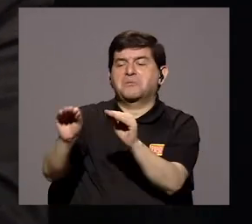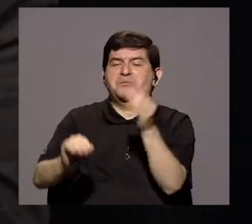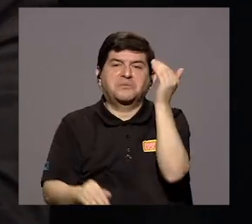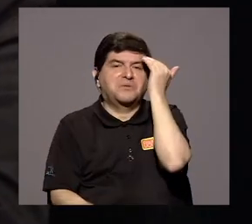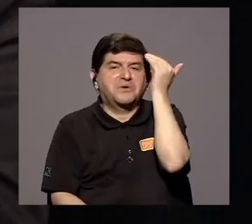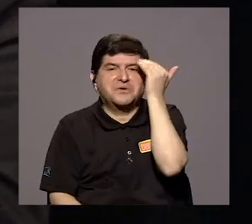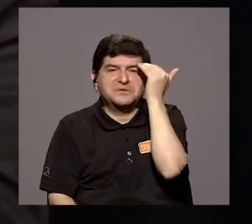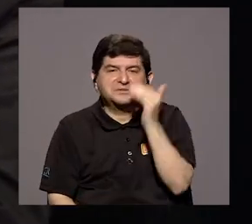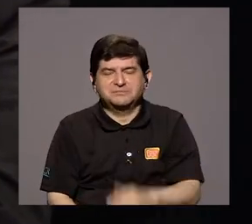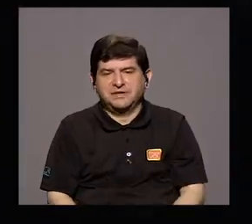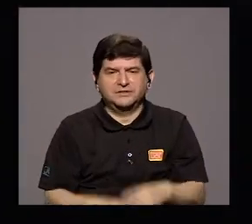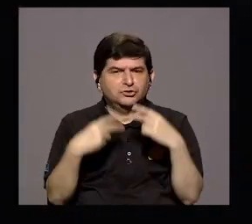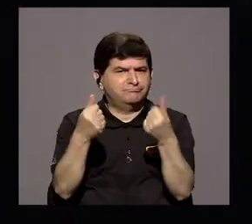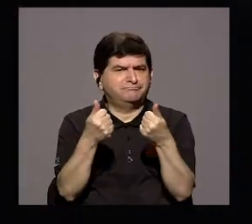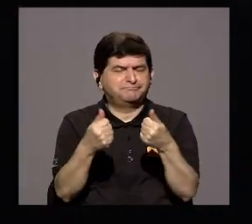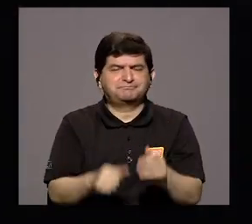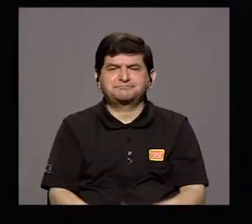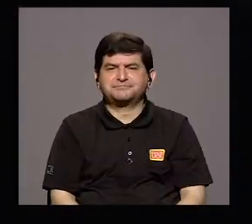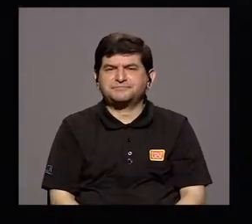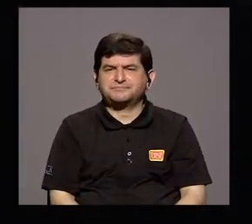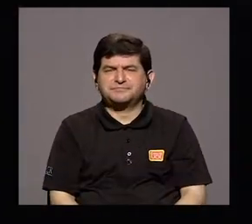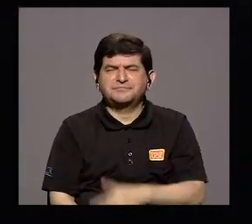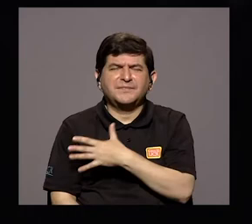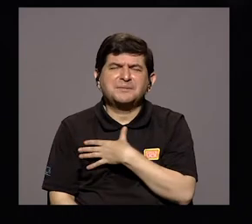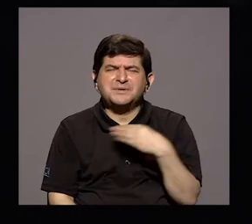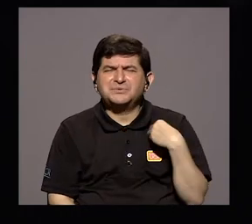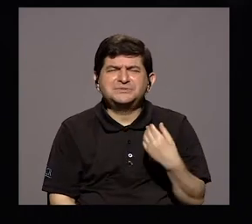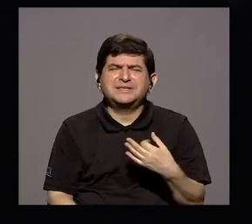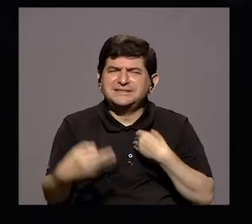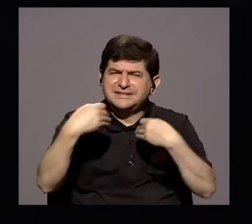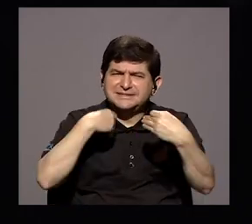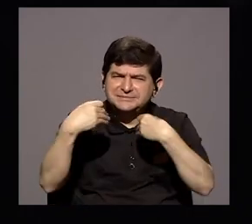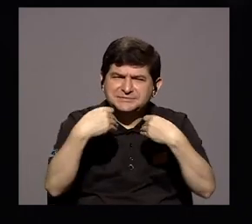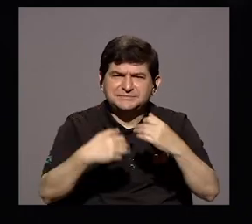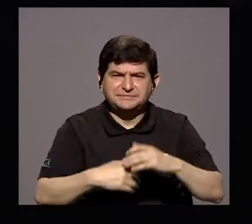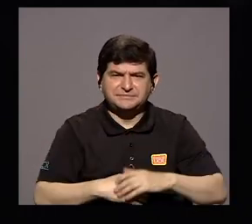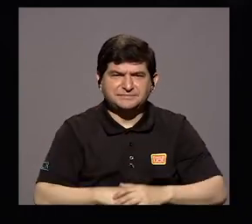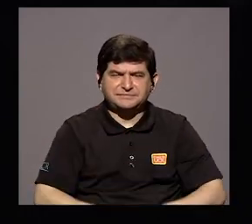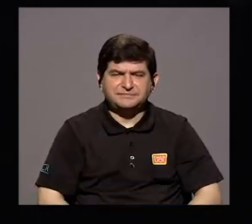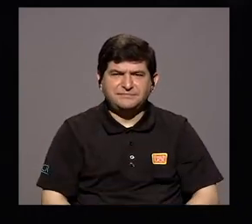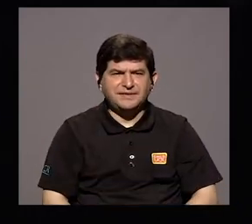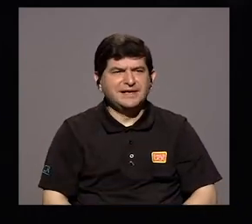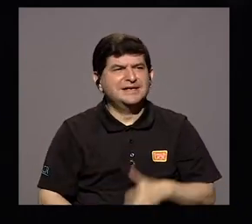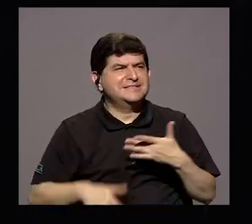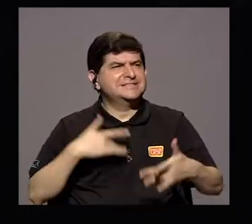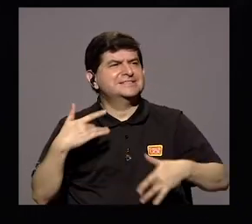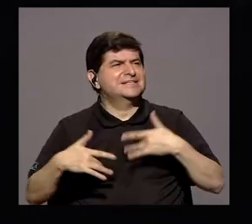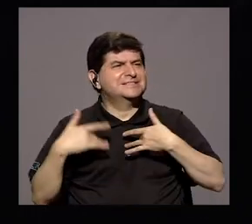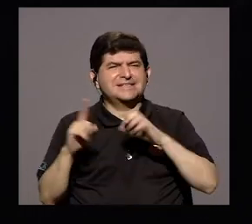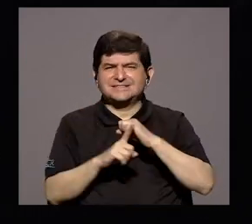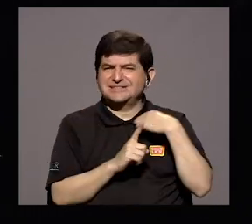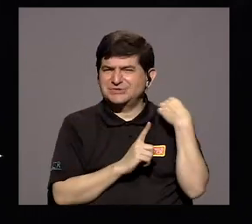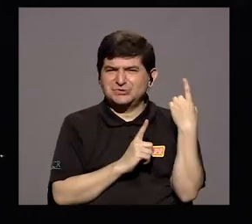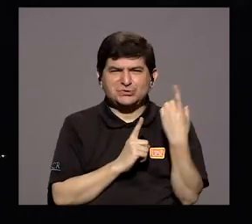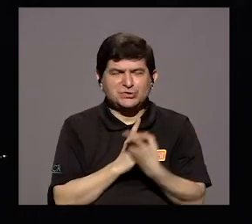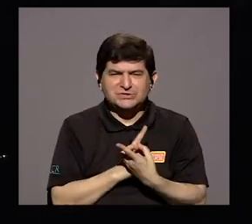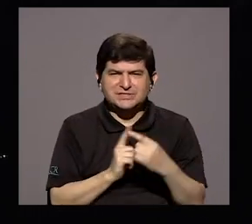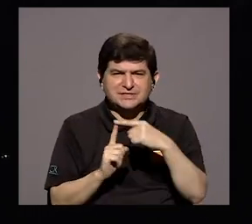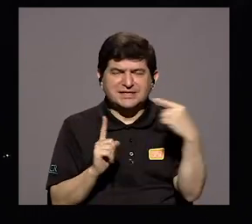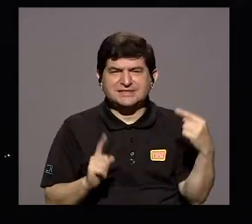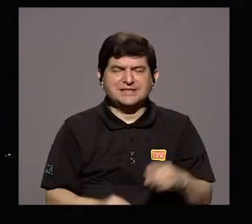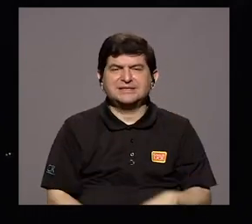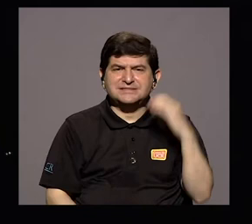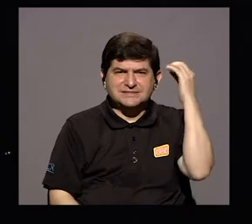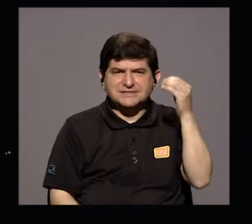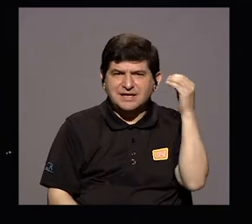conocimiento de etapa a etapa. Me gustaría que me digan mucho, porque existe un sabor en la sociedad desde la generación de